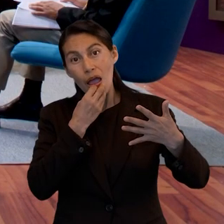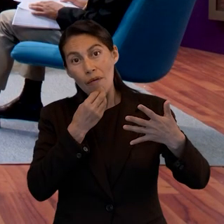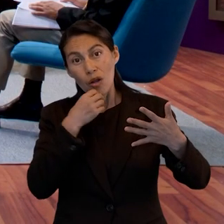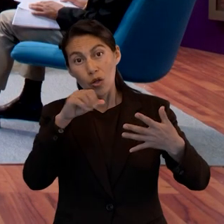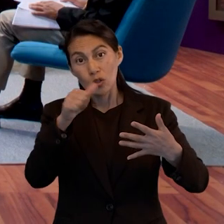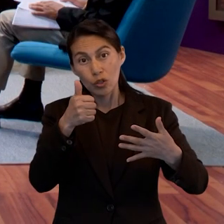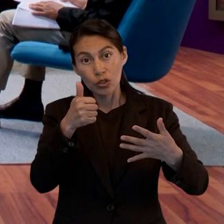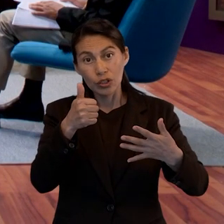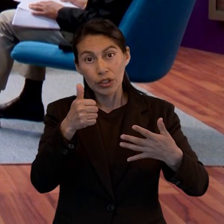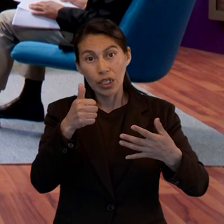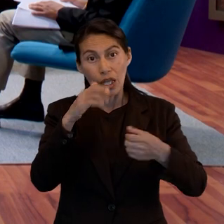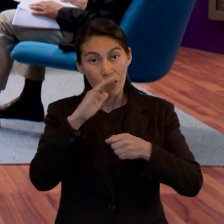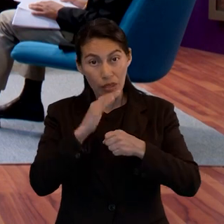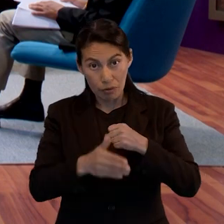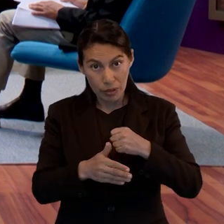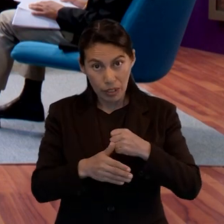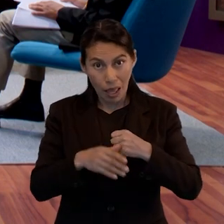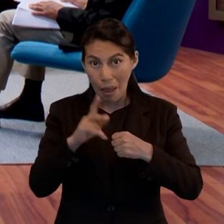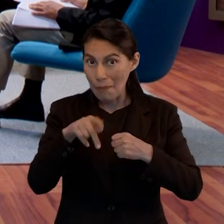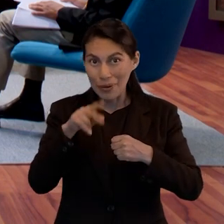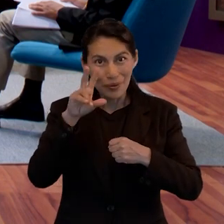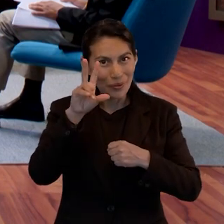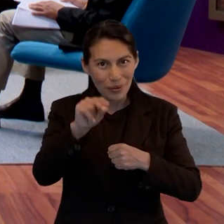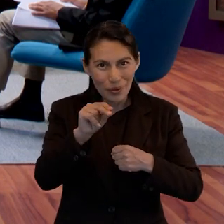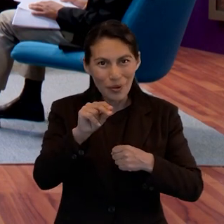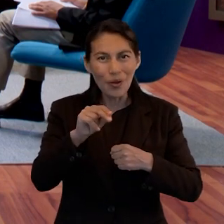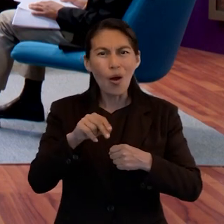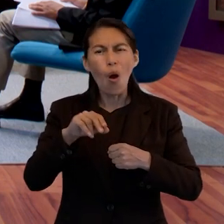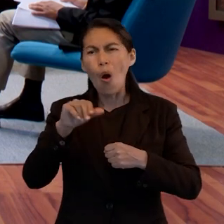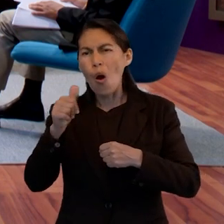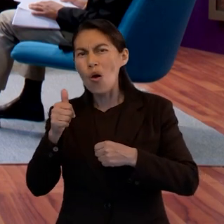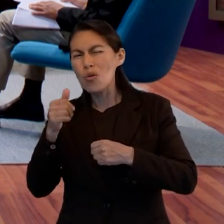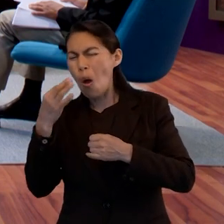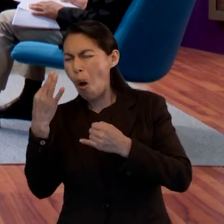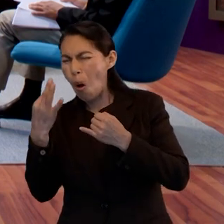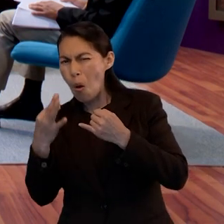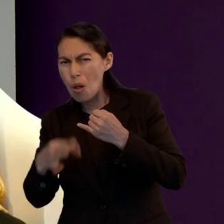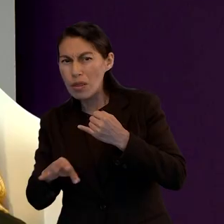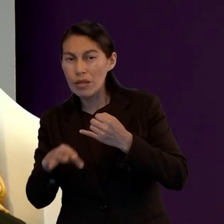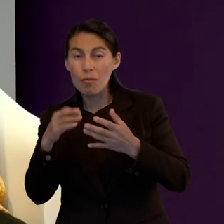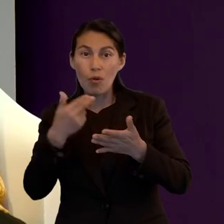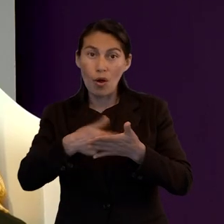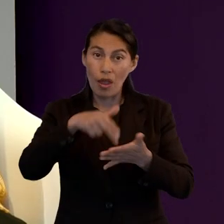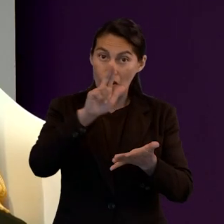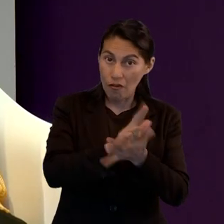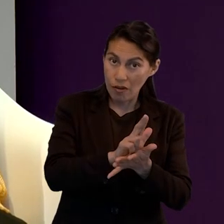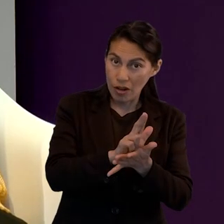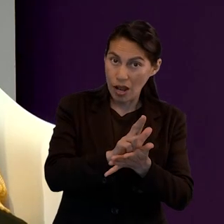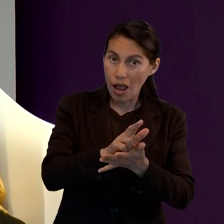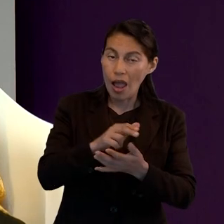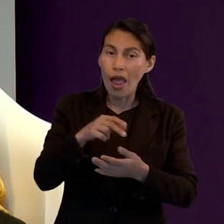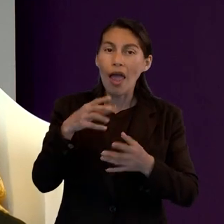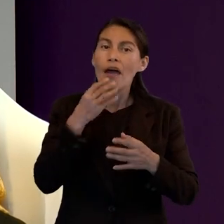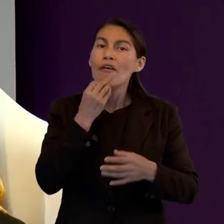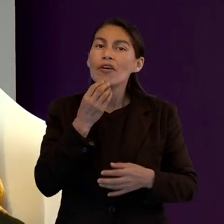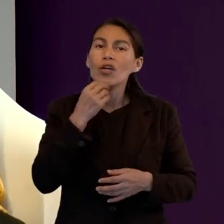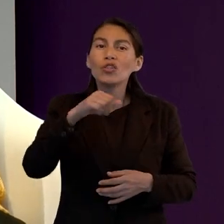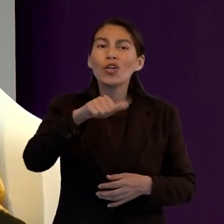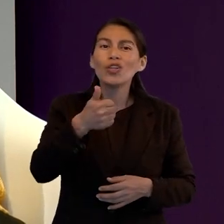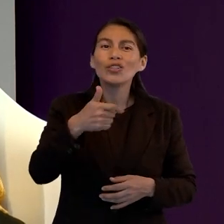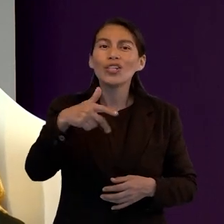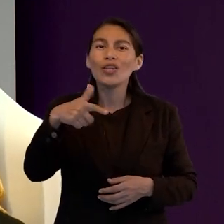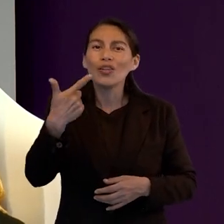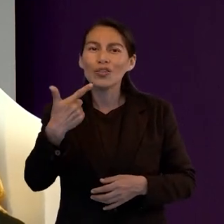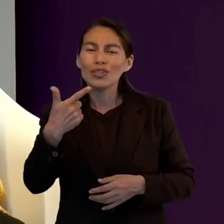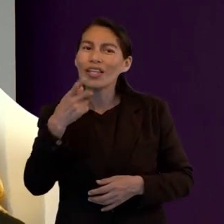un personaje más, pero no, el último personaje que encontramos en esta lista de los héroes de la fe en Hebreos 11.12, donde mencionamos a